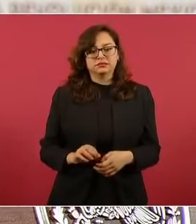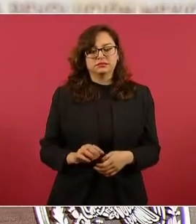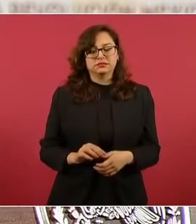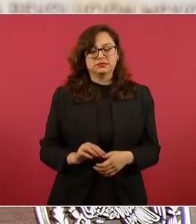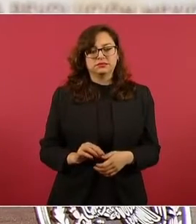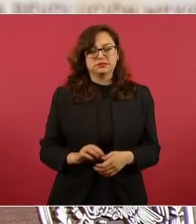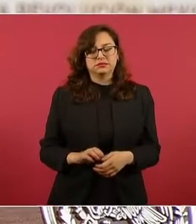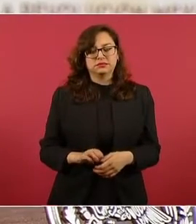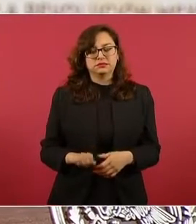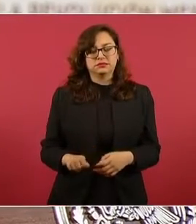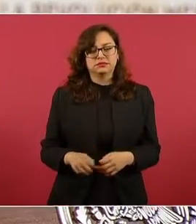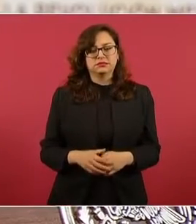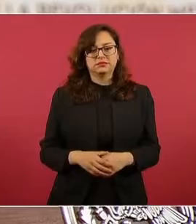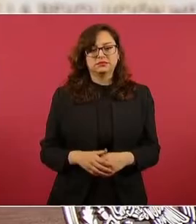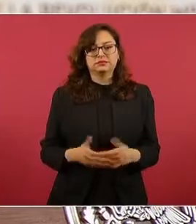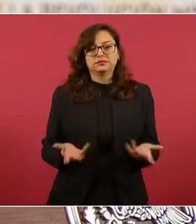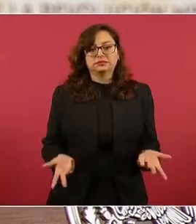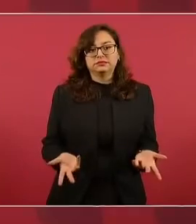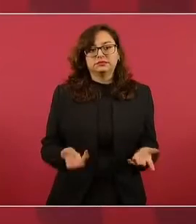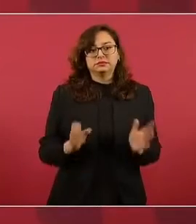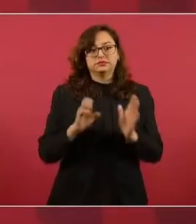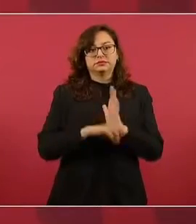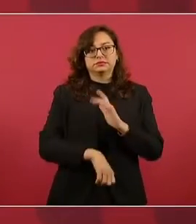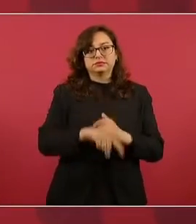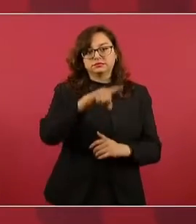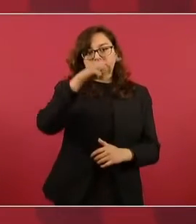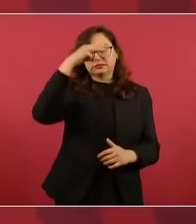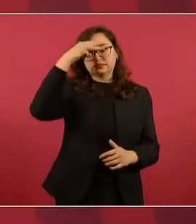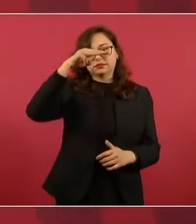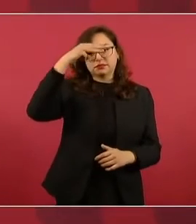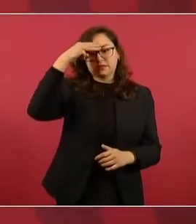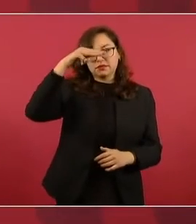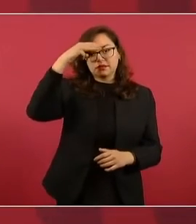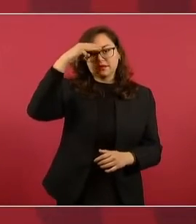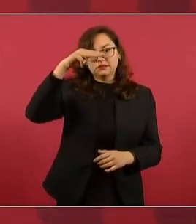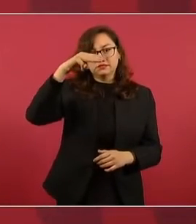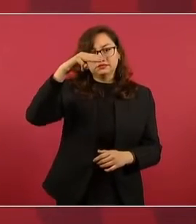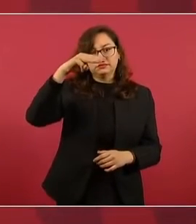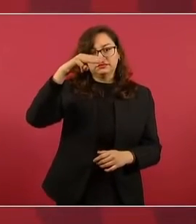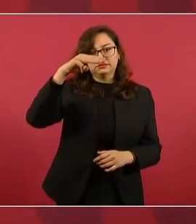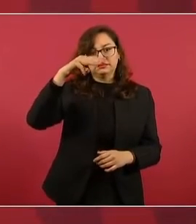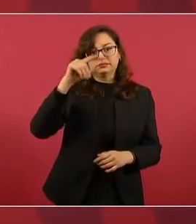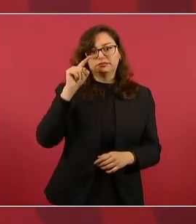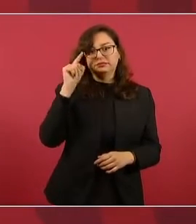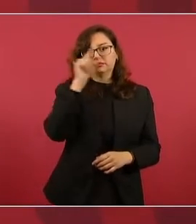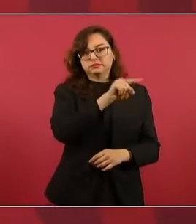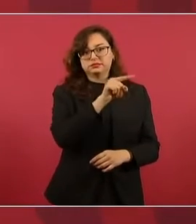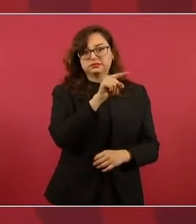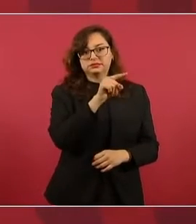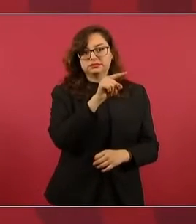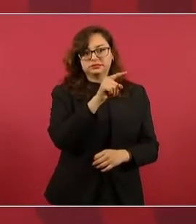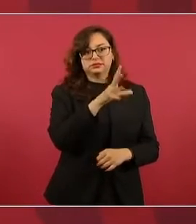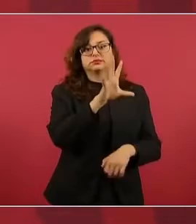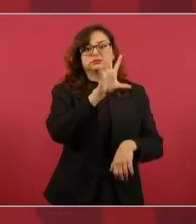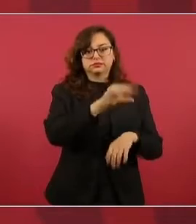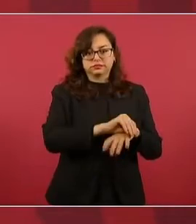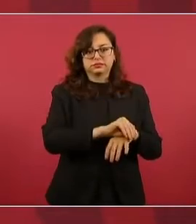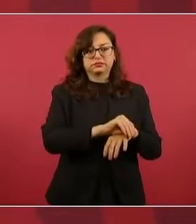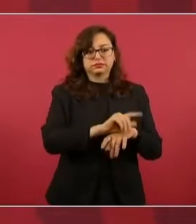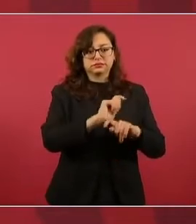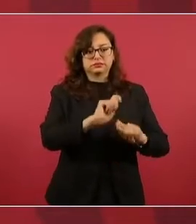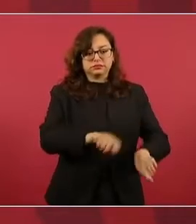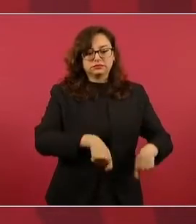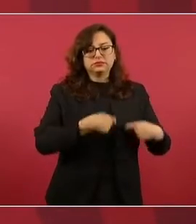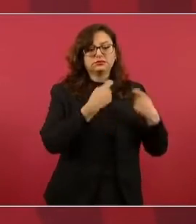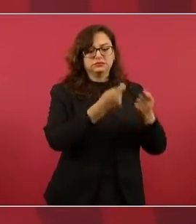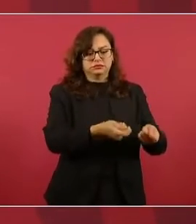caso de Mexicali habían dado permisos hasta